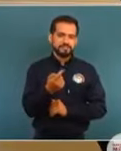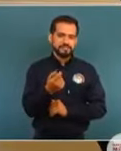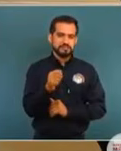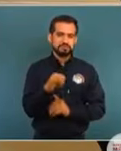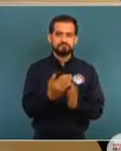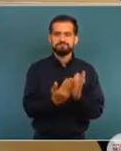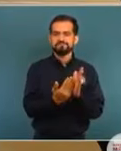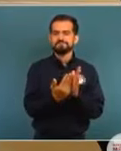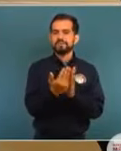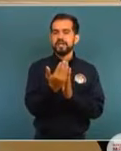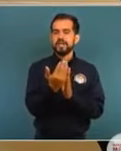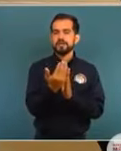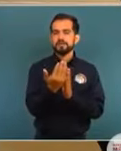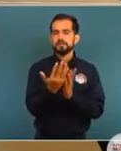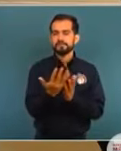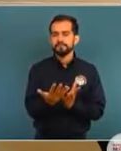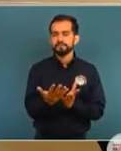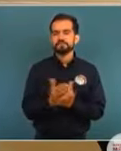reducido.